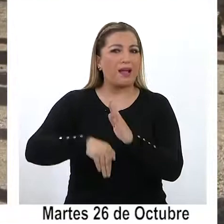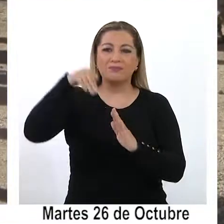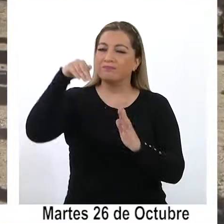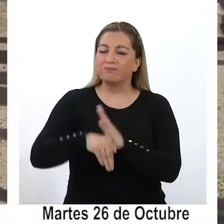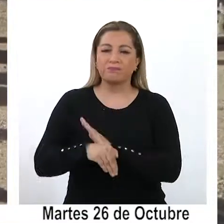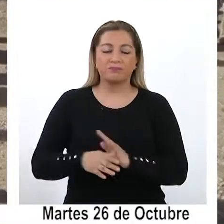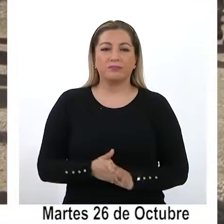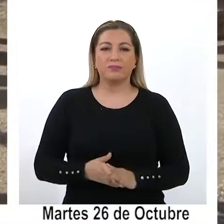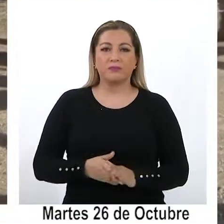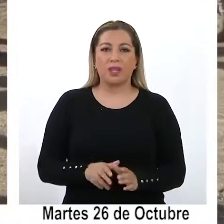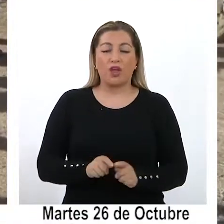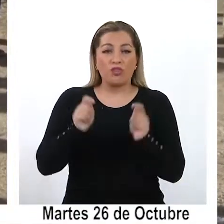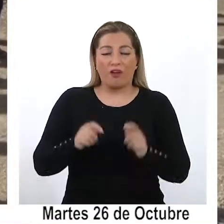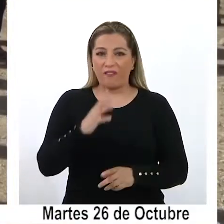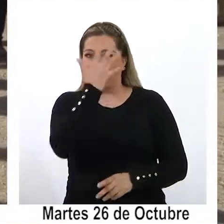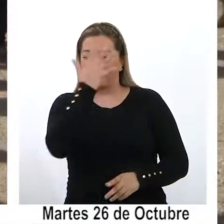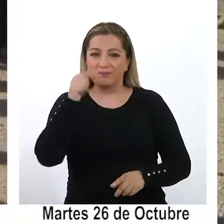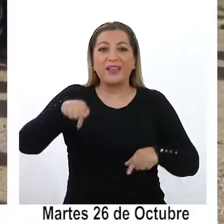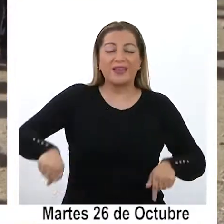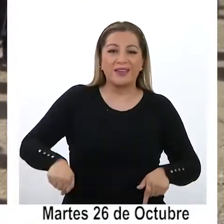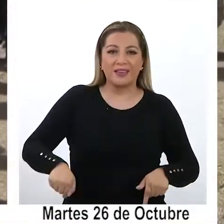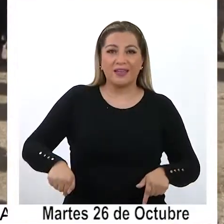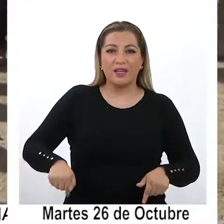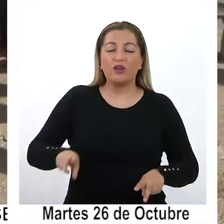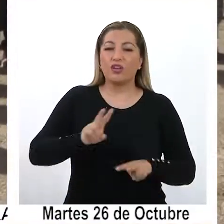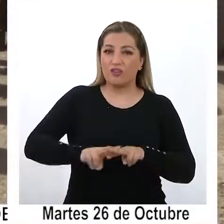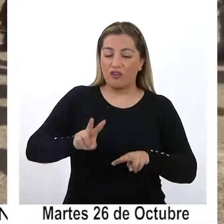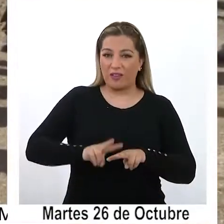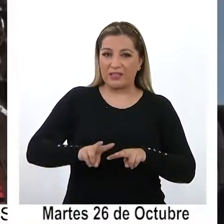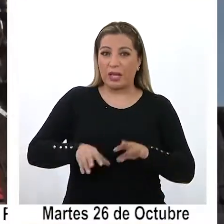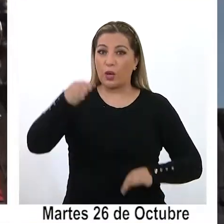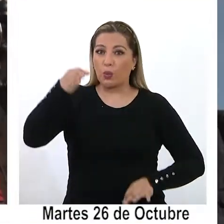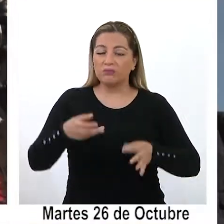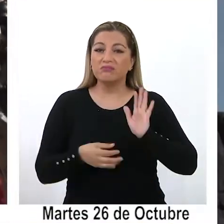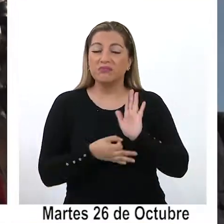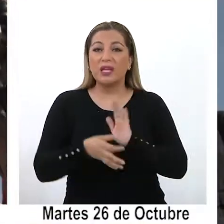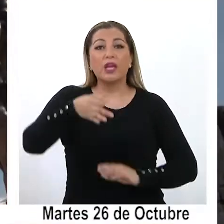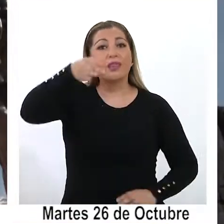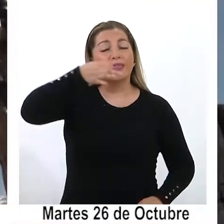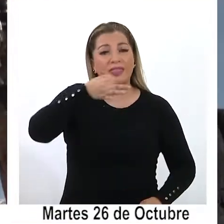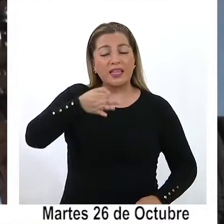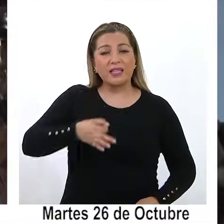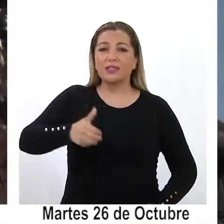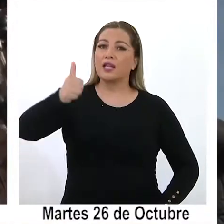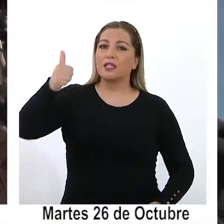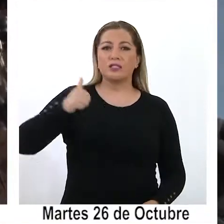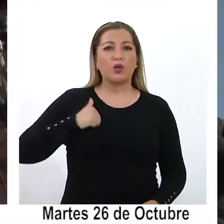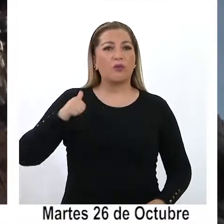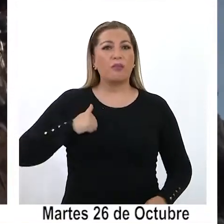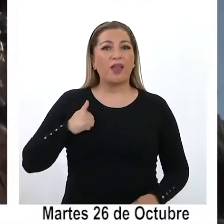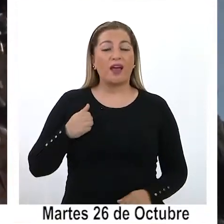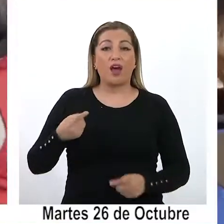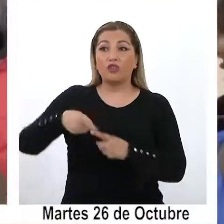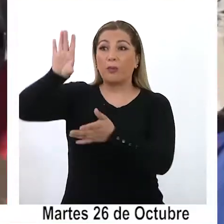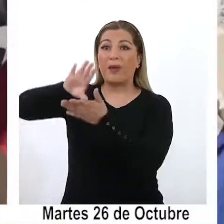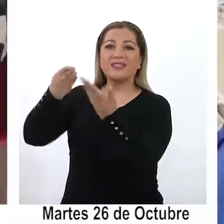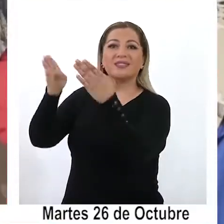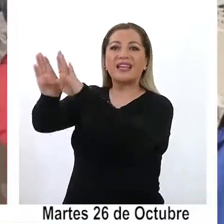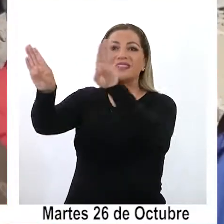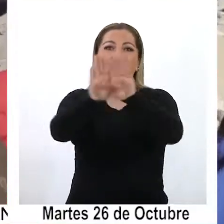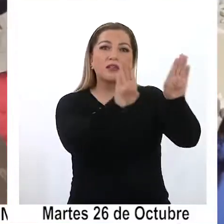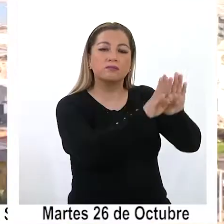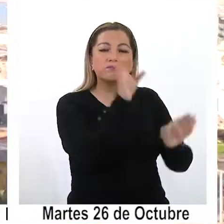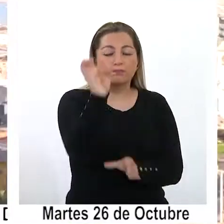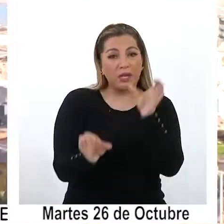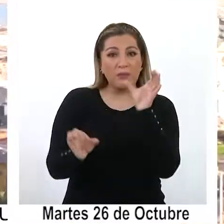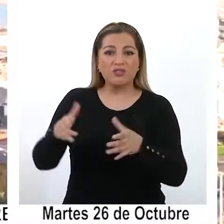estándar en el recurso que presenté en la justicia. Lo que dije es que se cumpliera el cierre de la frontera. Eso es lo que pide el recurso. Y